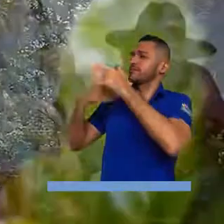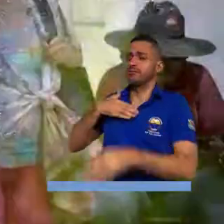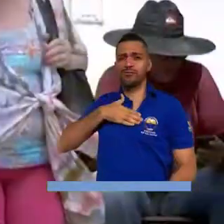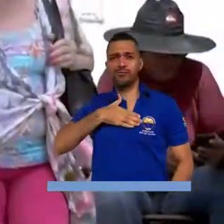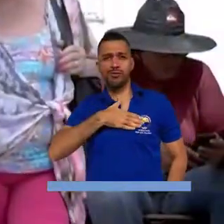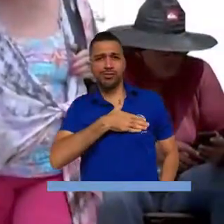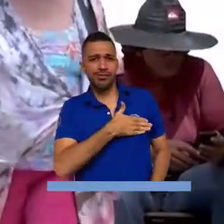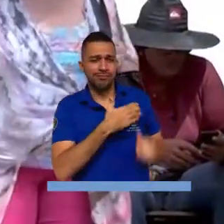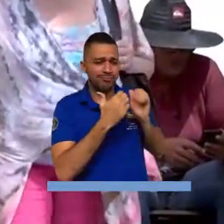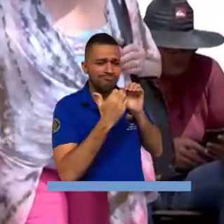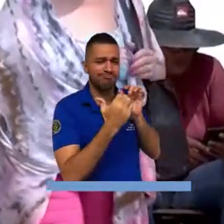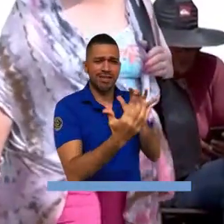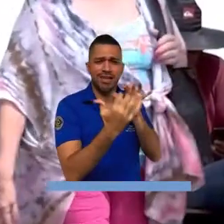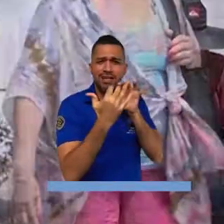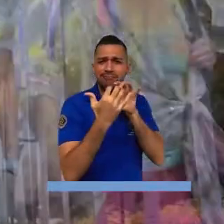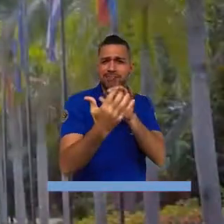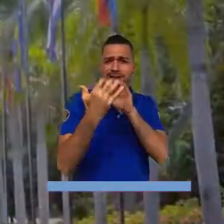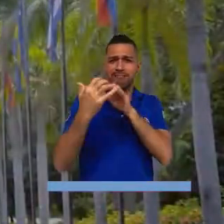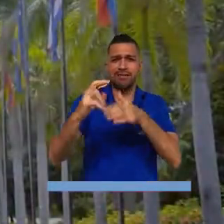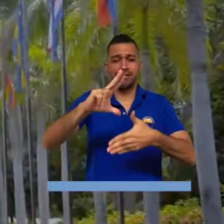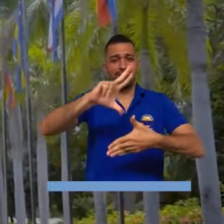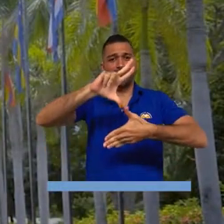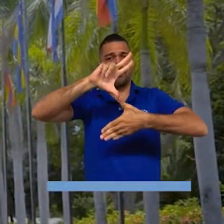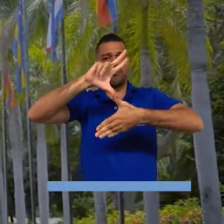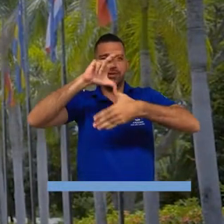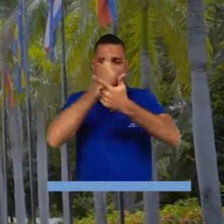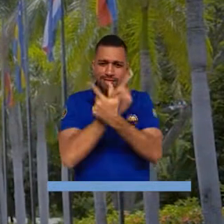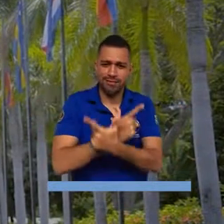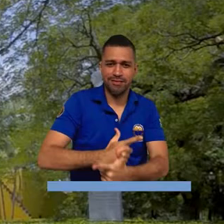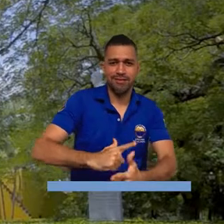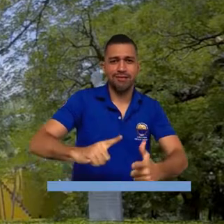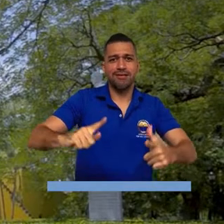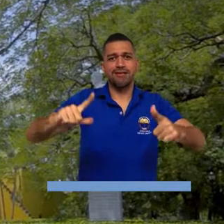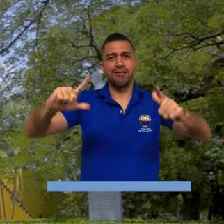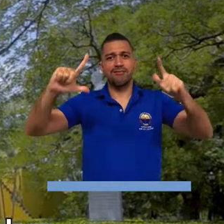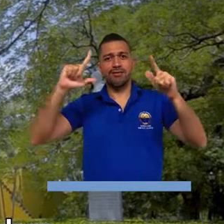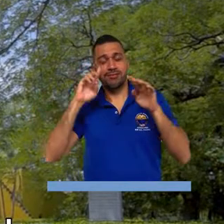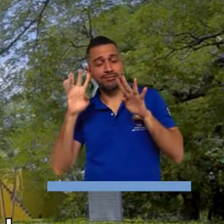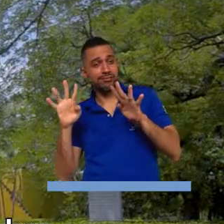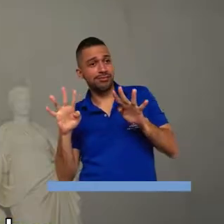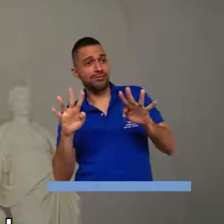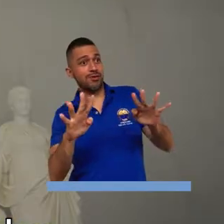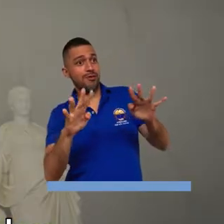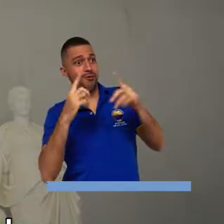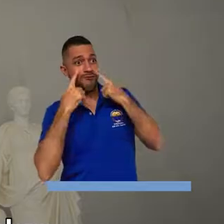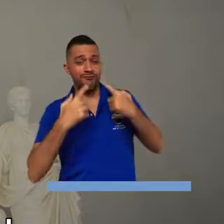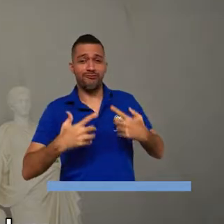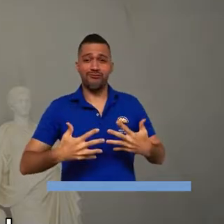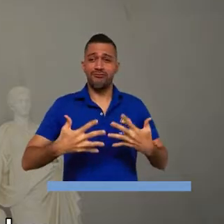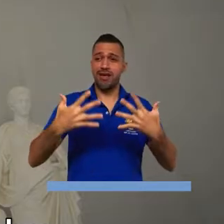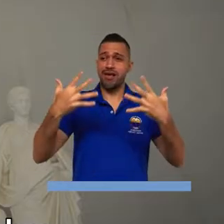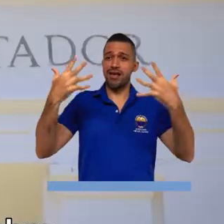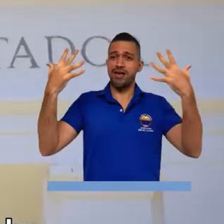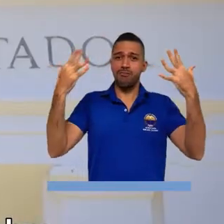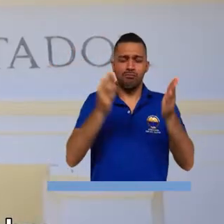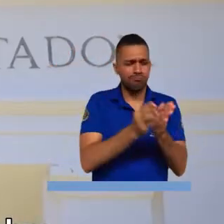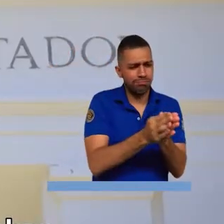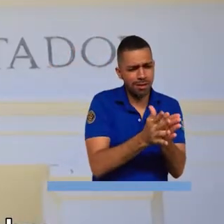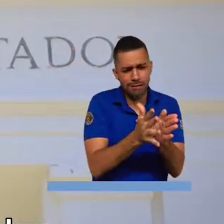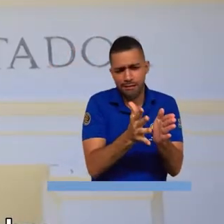día guardaste la trágica agonía En tu regazo